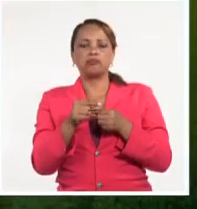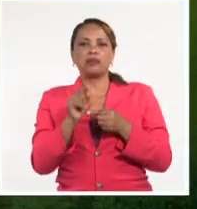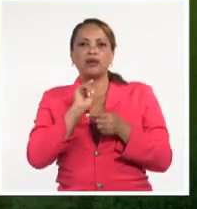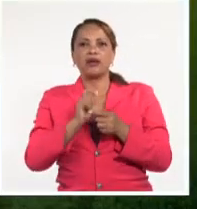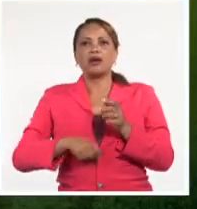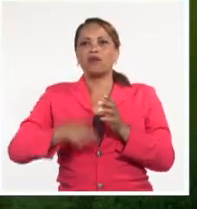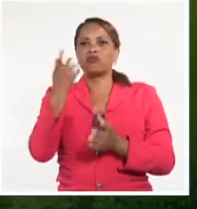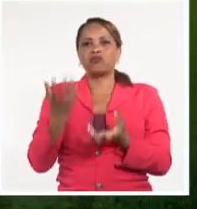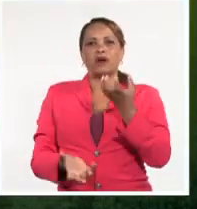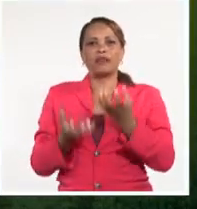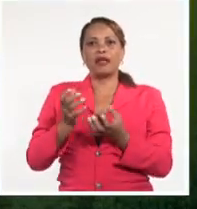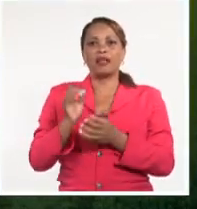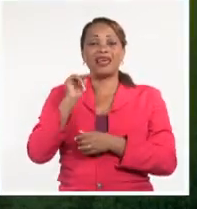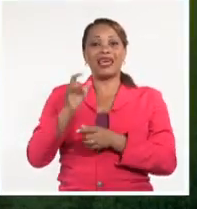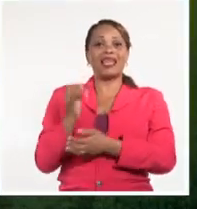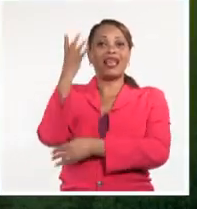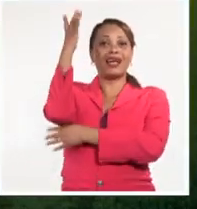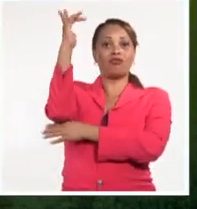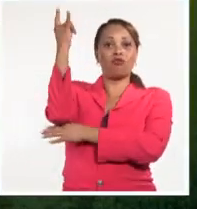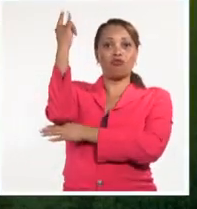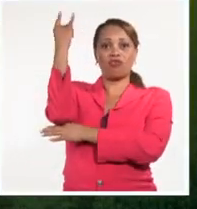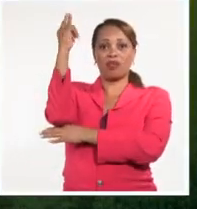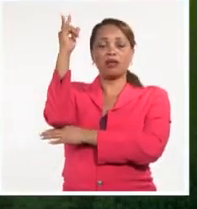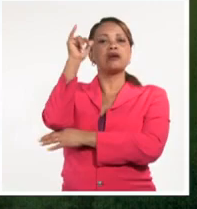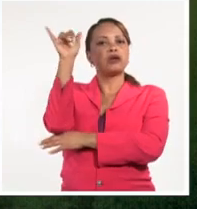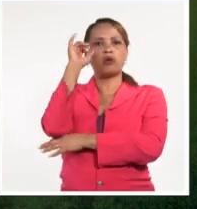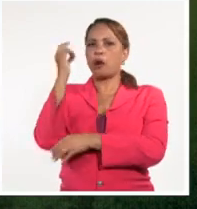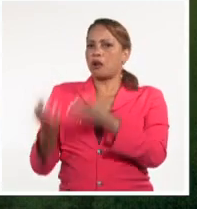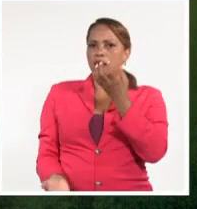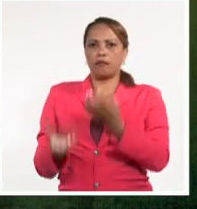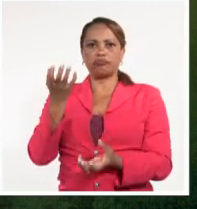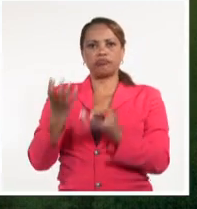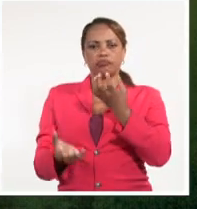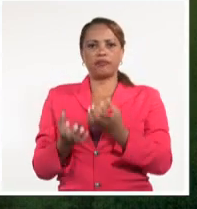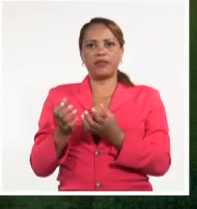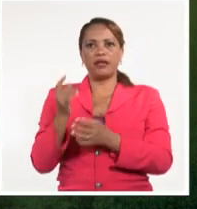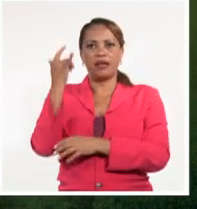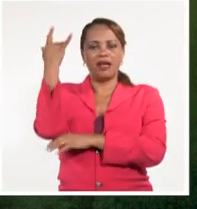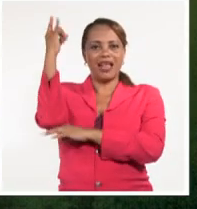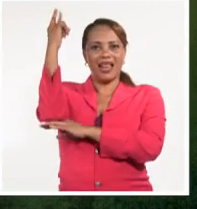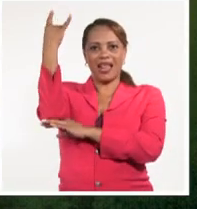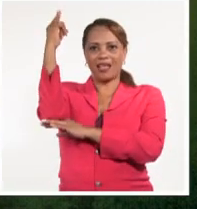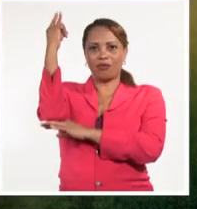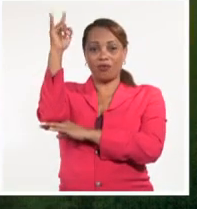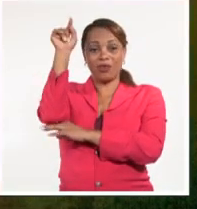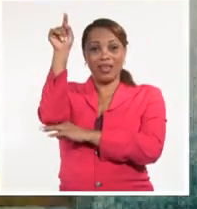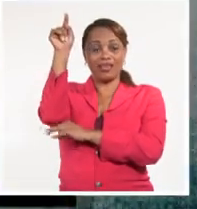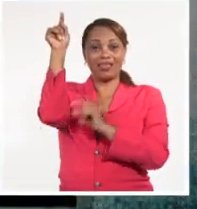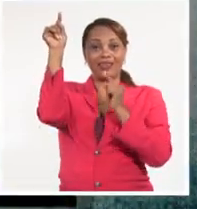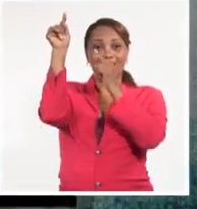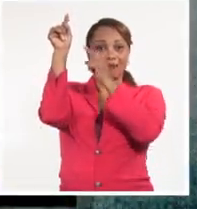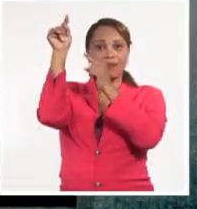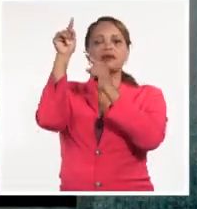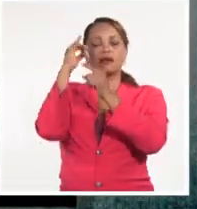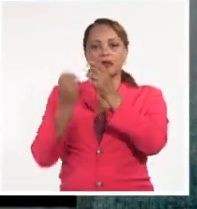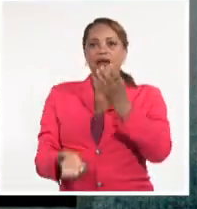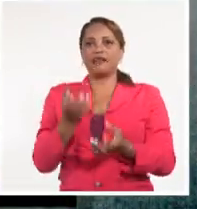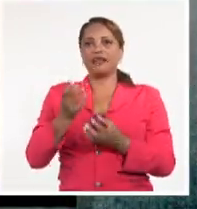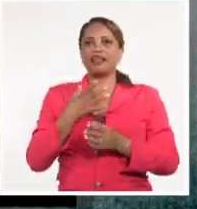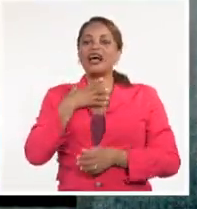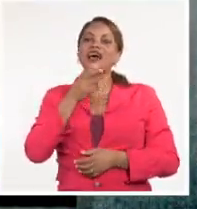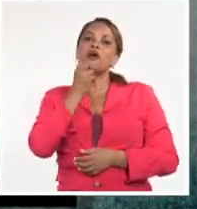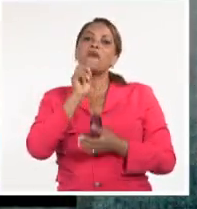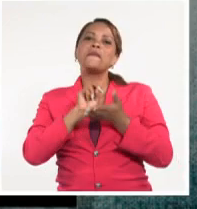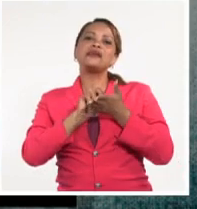Allá arriba en la torre de los bandagos que quería incendiar esa parte de ahí. Ahora le voy a dar un